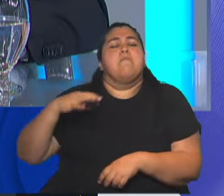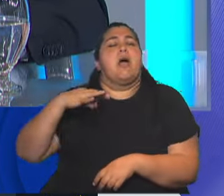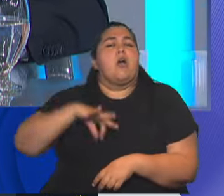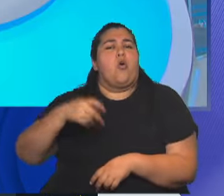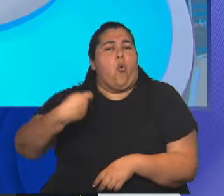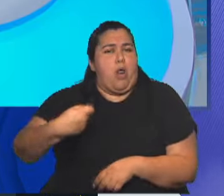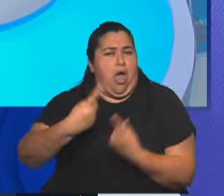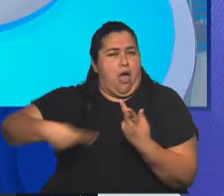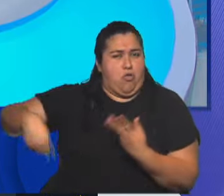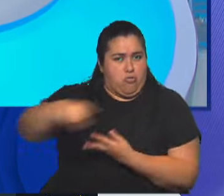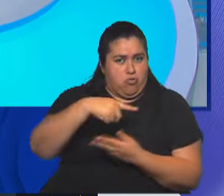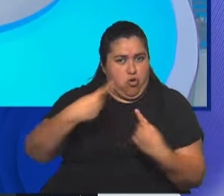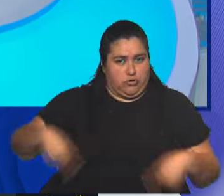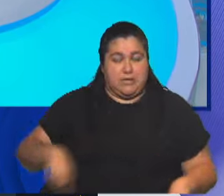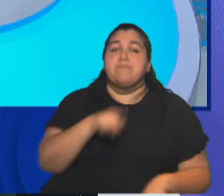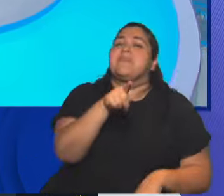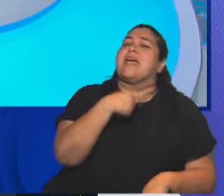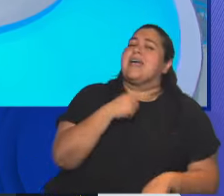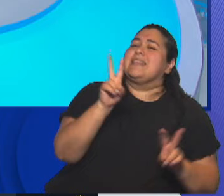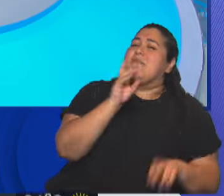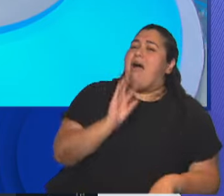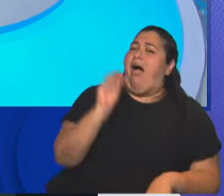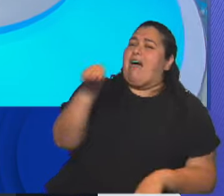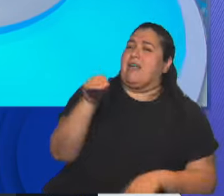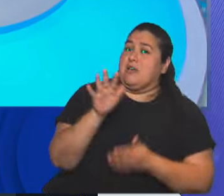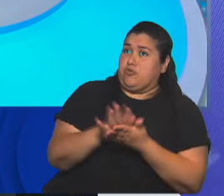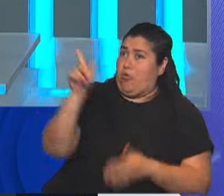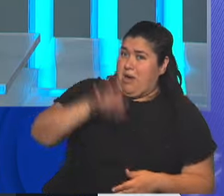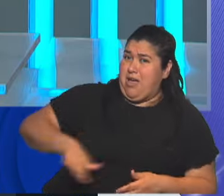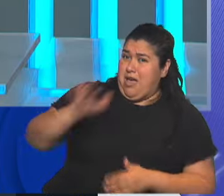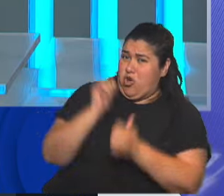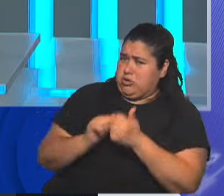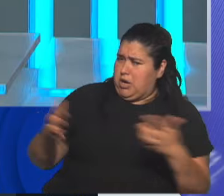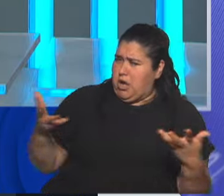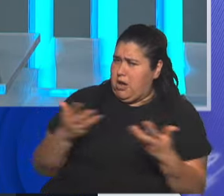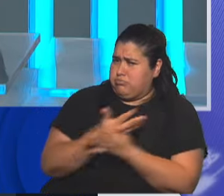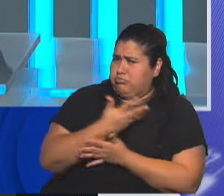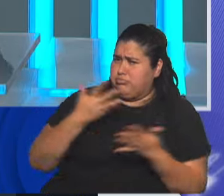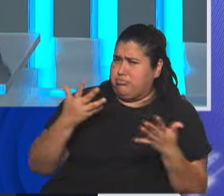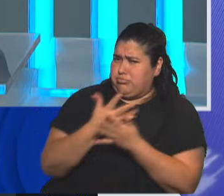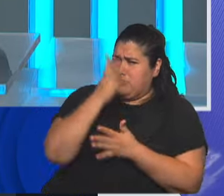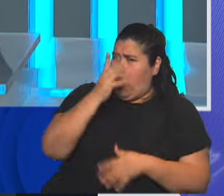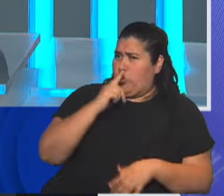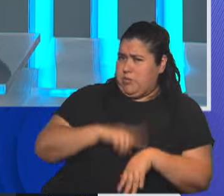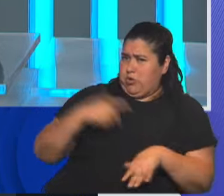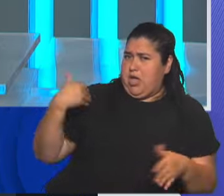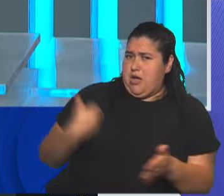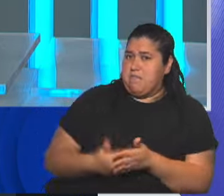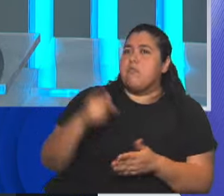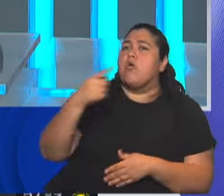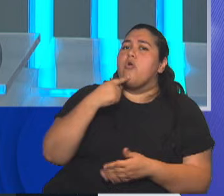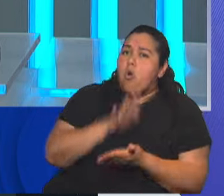Y además un puntito más que quería sumar del tema de Rosario, lo mal que está viviendo la población de Rosario, porque en las últimas horas se conoció una